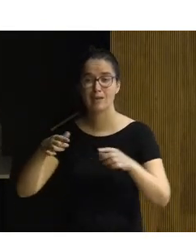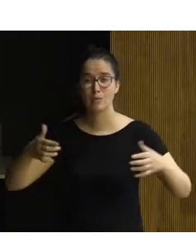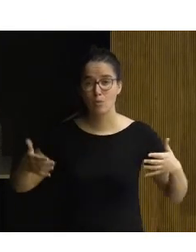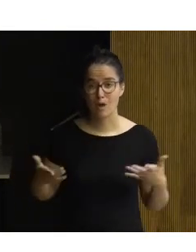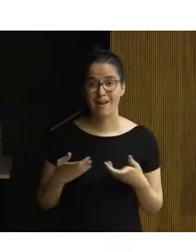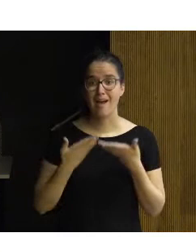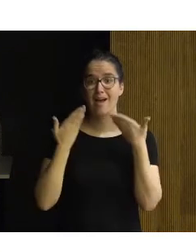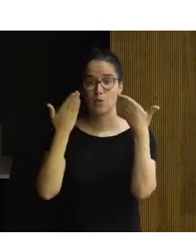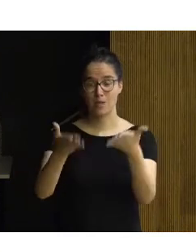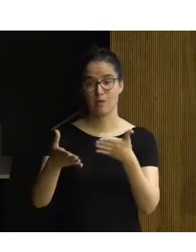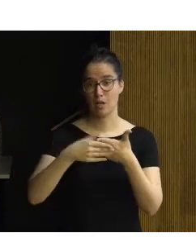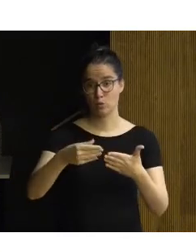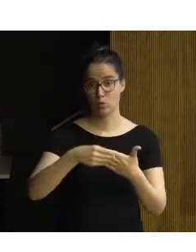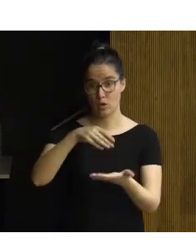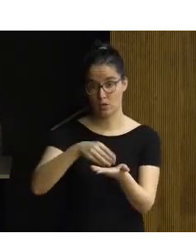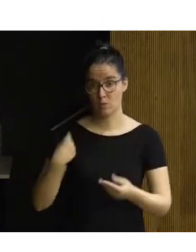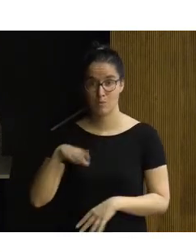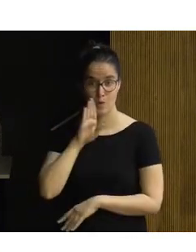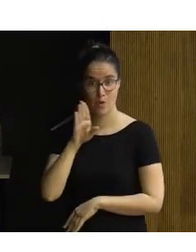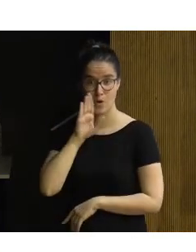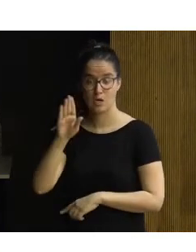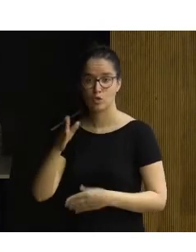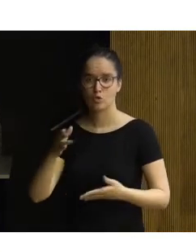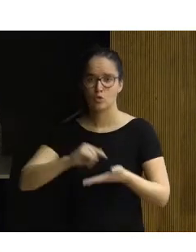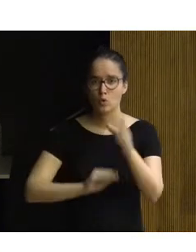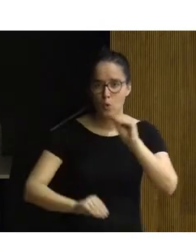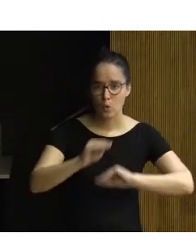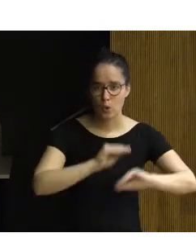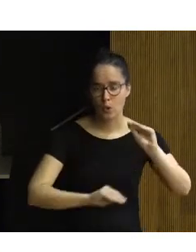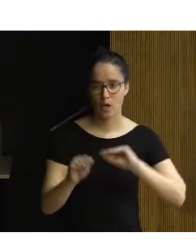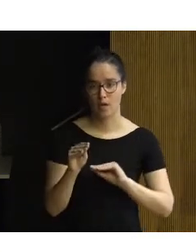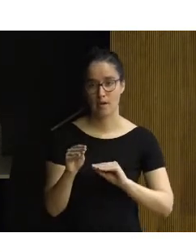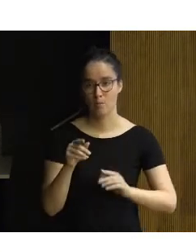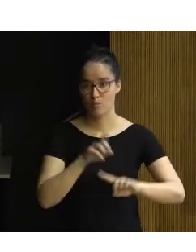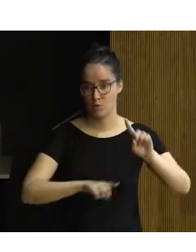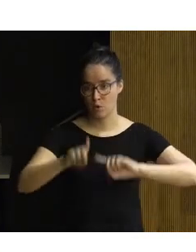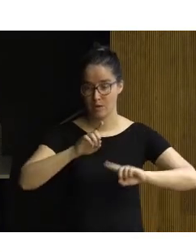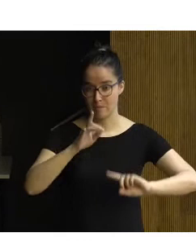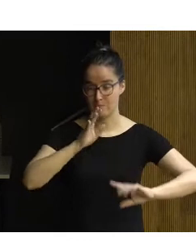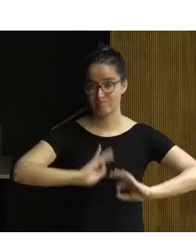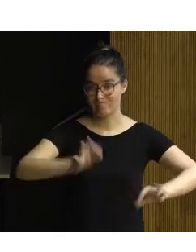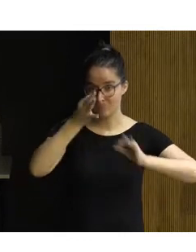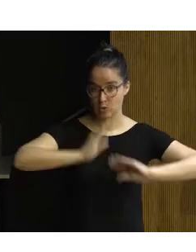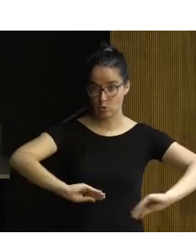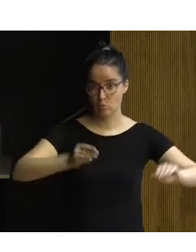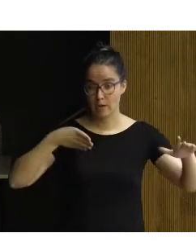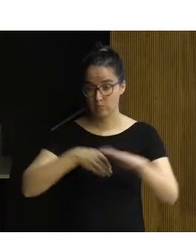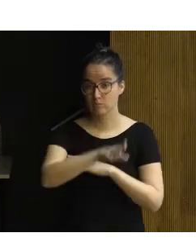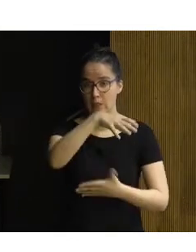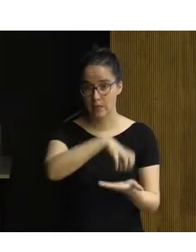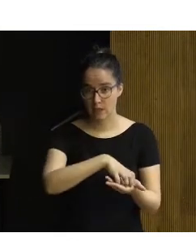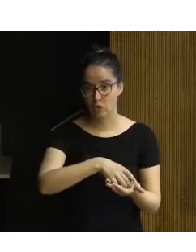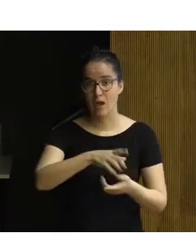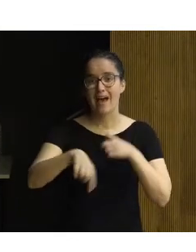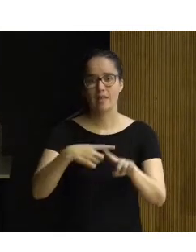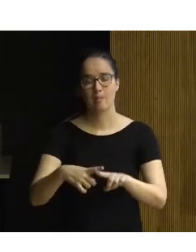contribuir a que los usuarios de esos centros, además de resolver el problema concreto que les ha llevado a entrar en ese centro, puedan